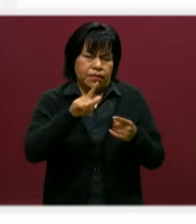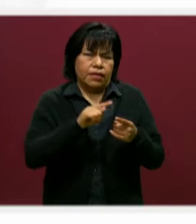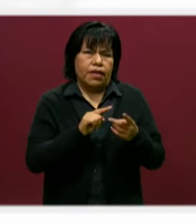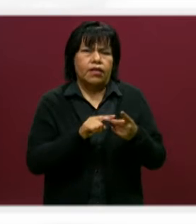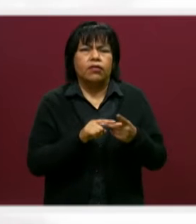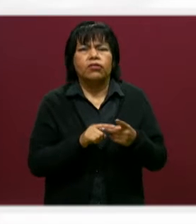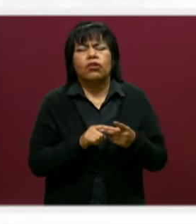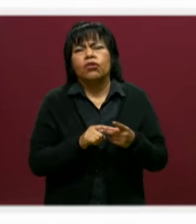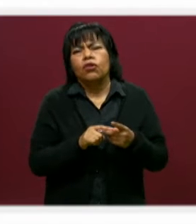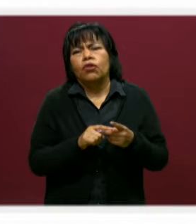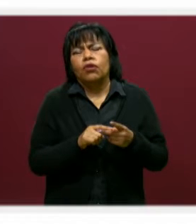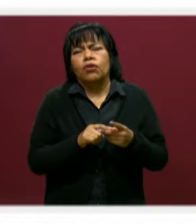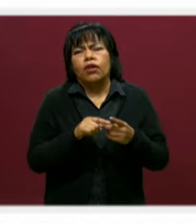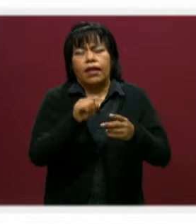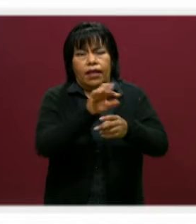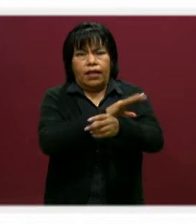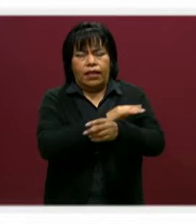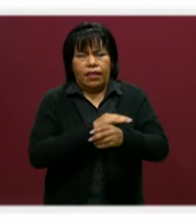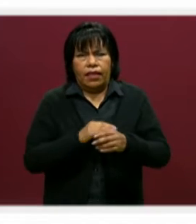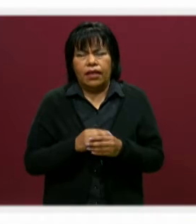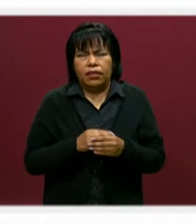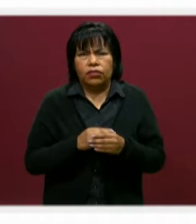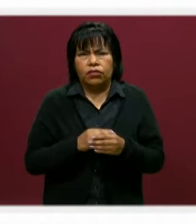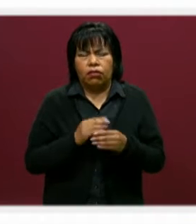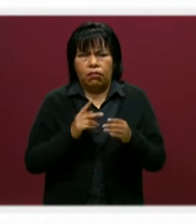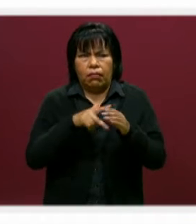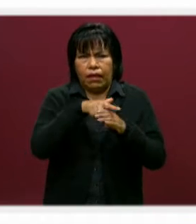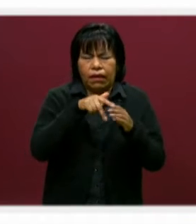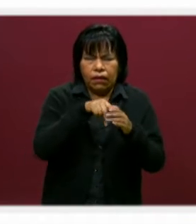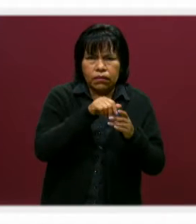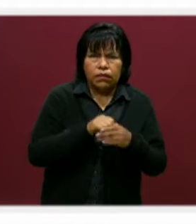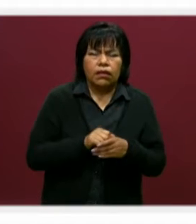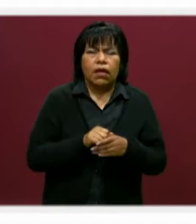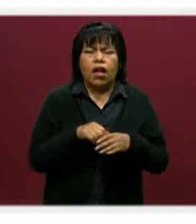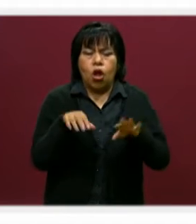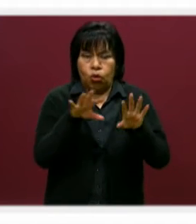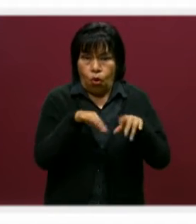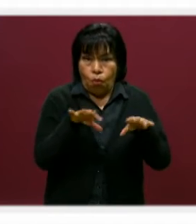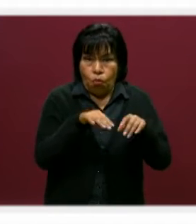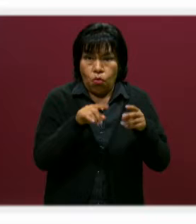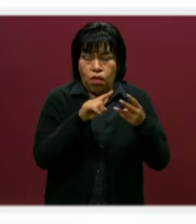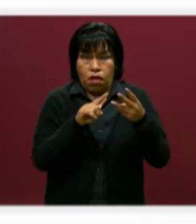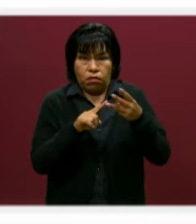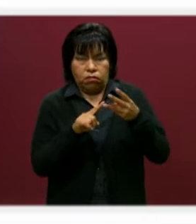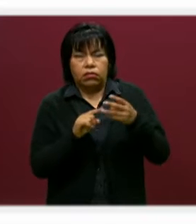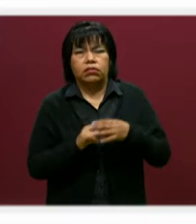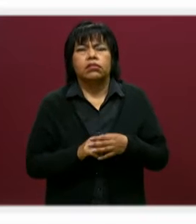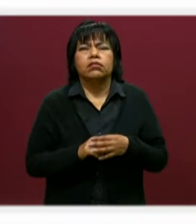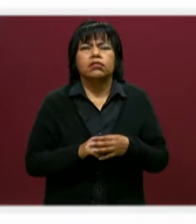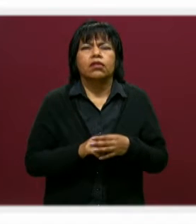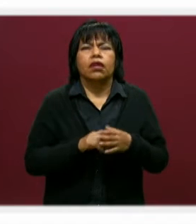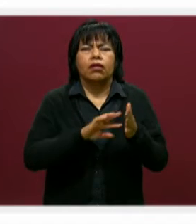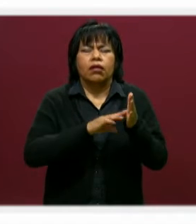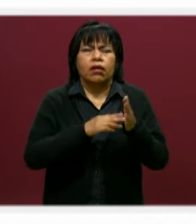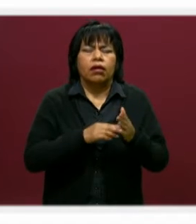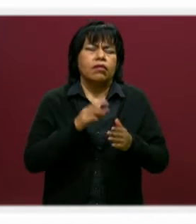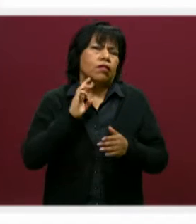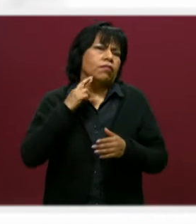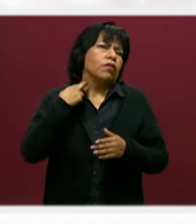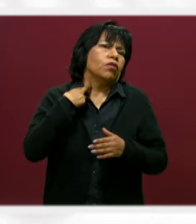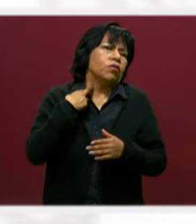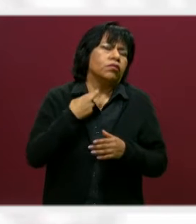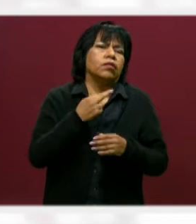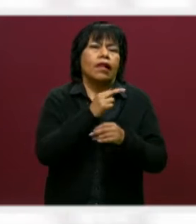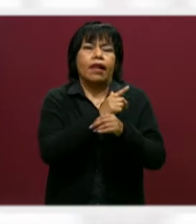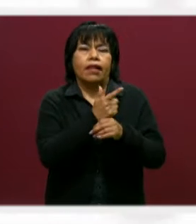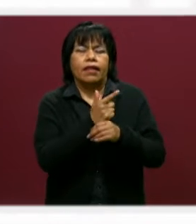Electromecánica, Ingeniería en Sistemas Computacionales, Ingeniería Industrial, Ingeniería en Mecatrónica y